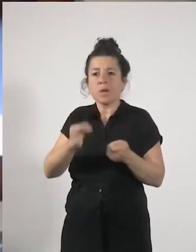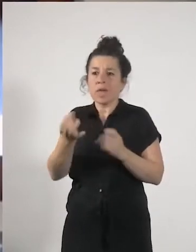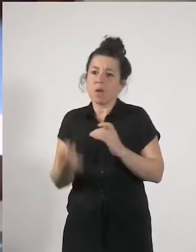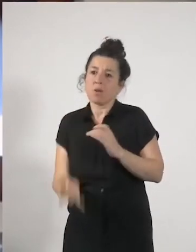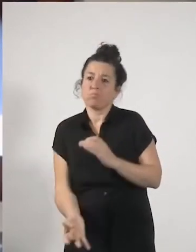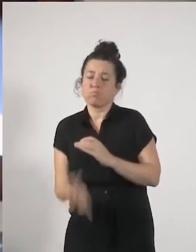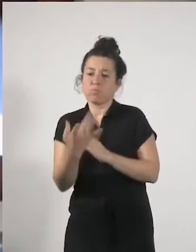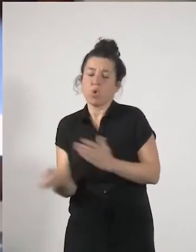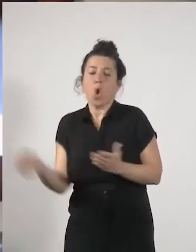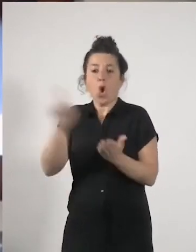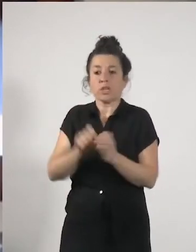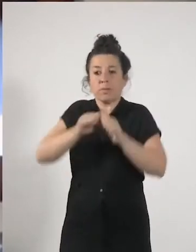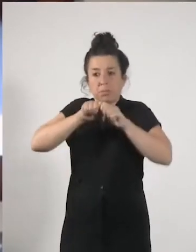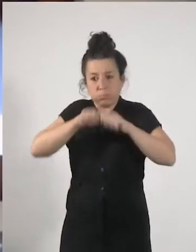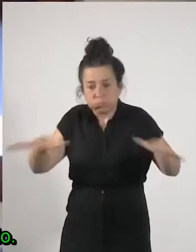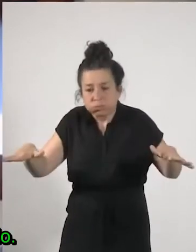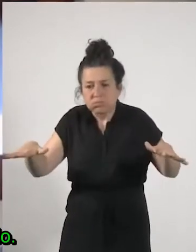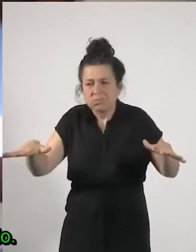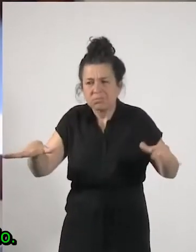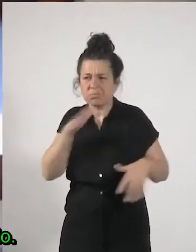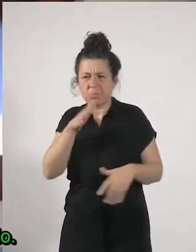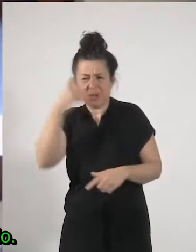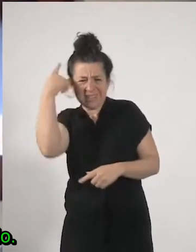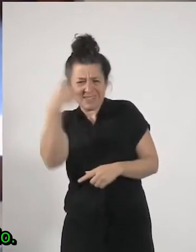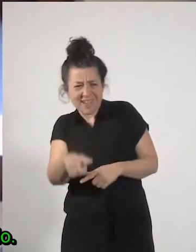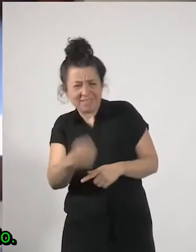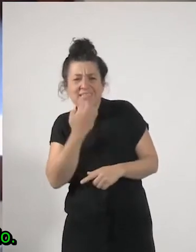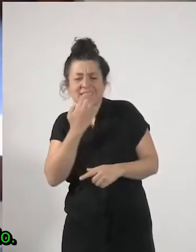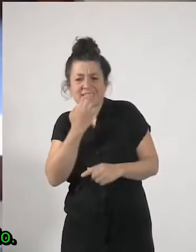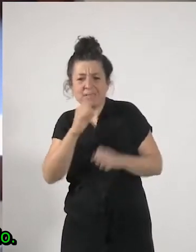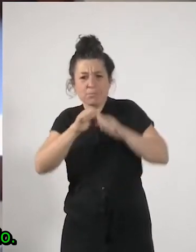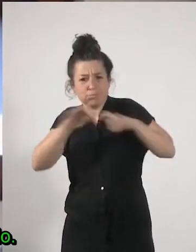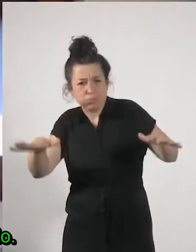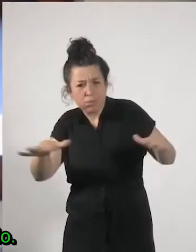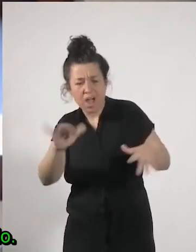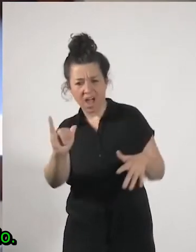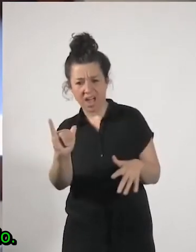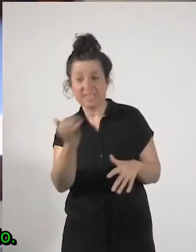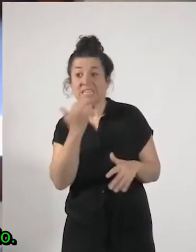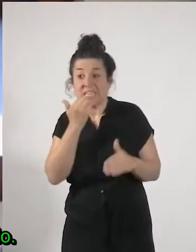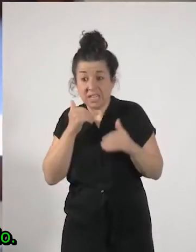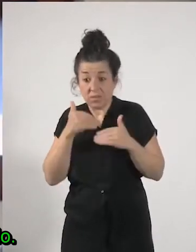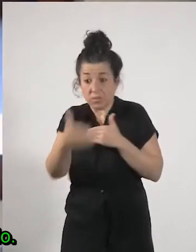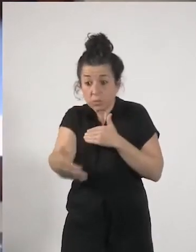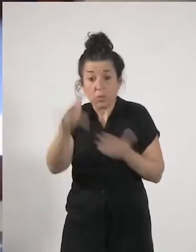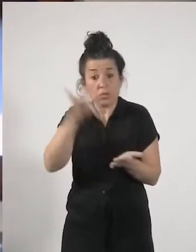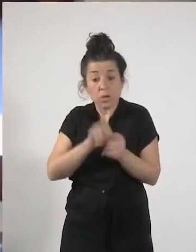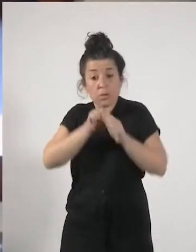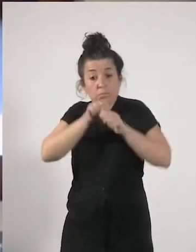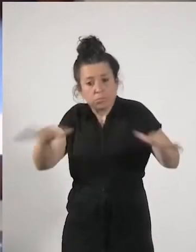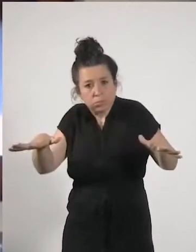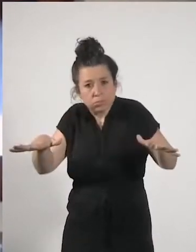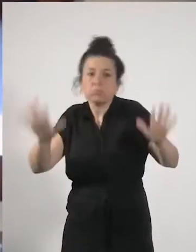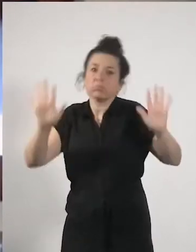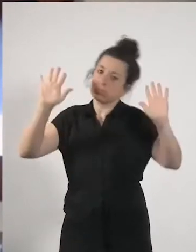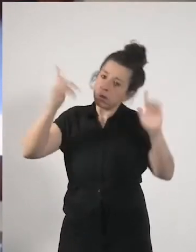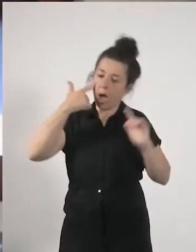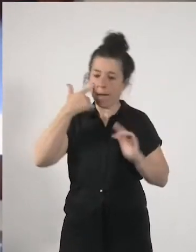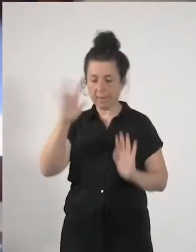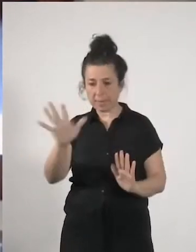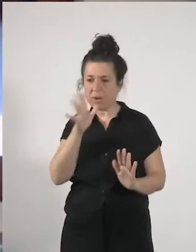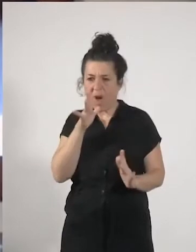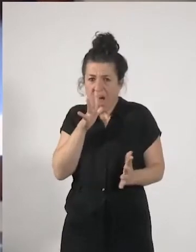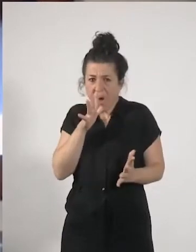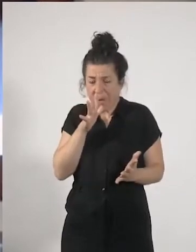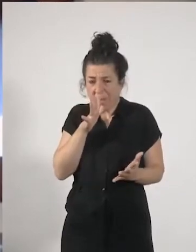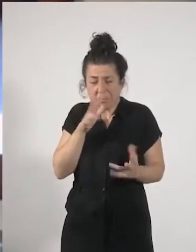porque saben que va a haber un rebrote si hay un rebrote ya veremos pero es que no tiene ningún sentido y lo que pasa por lo